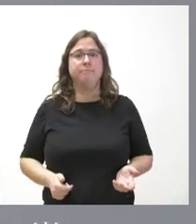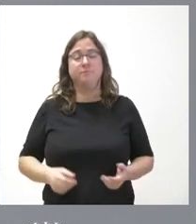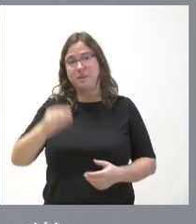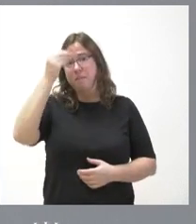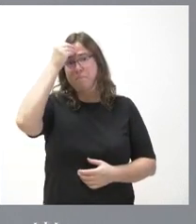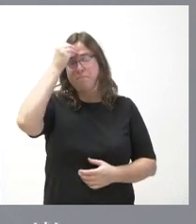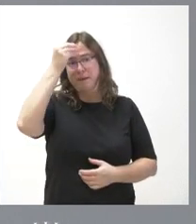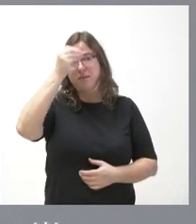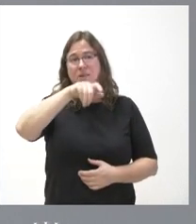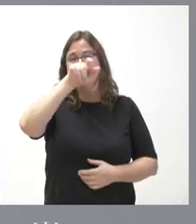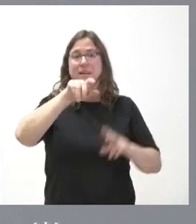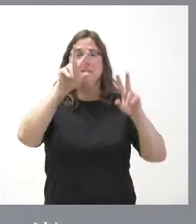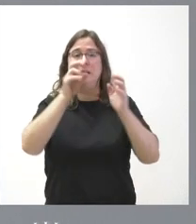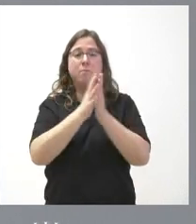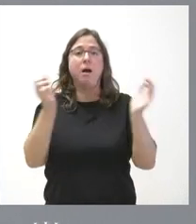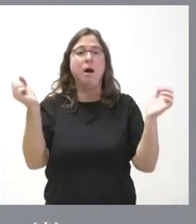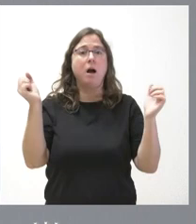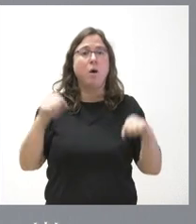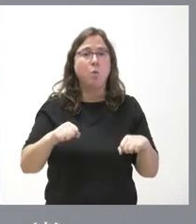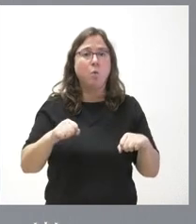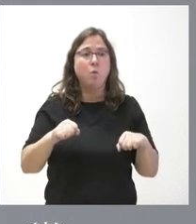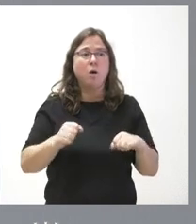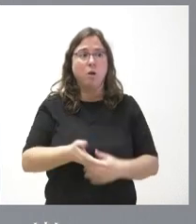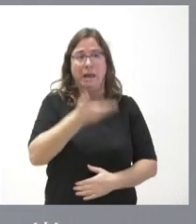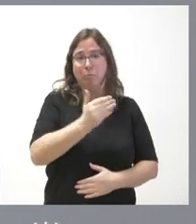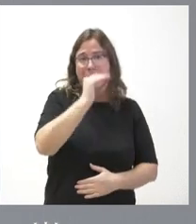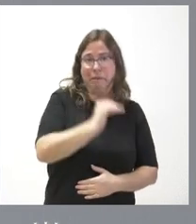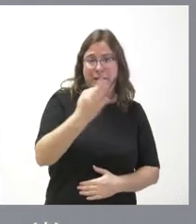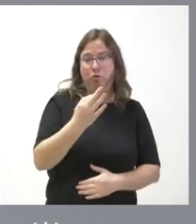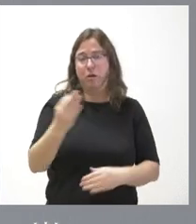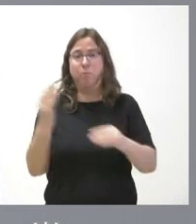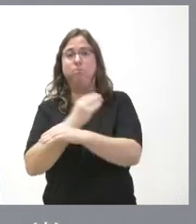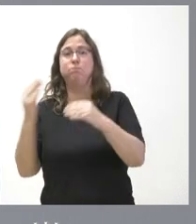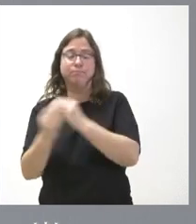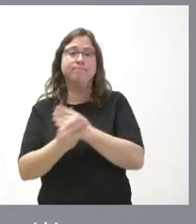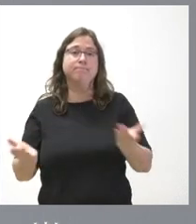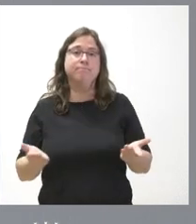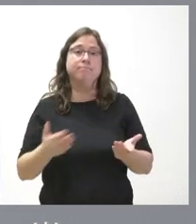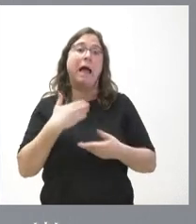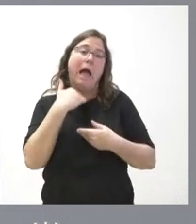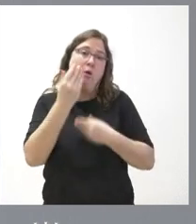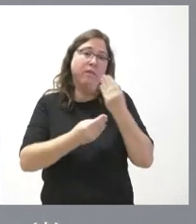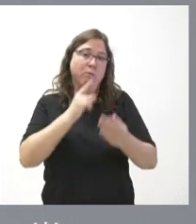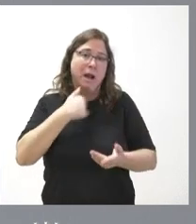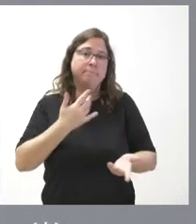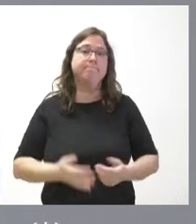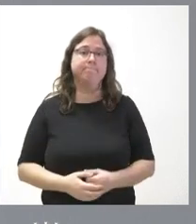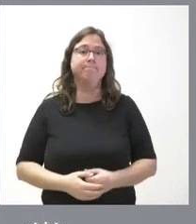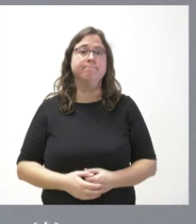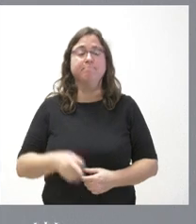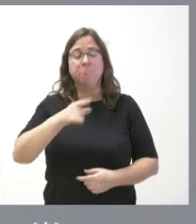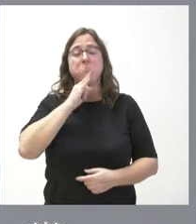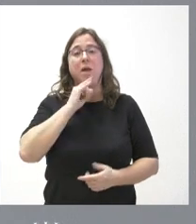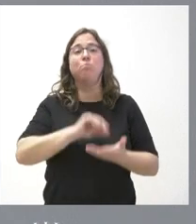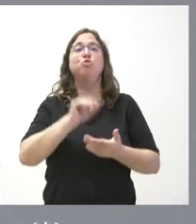consideran que los aspectos de los acuerdos fueron menos importantes que los desacuerdos pues al final algo hicimos mal hicimos mal desde